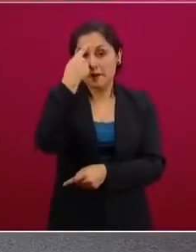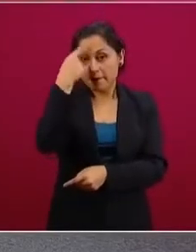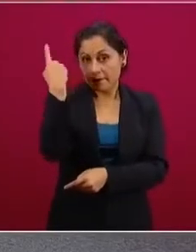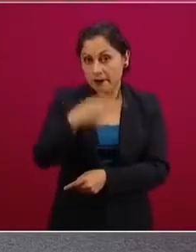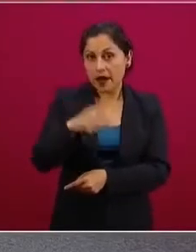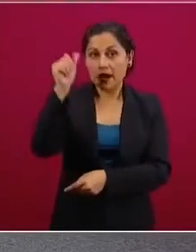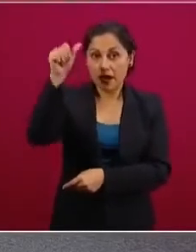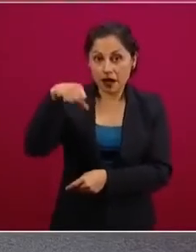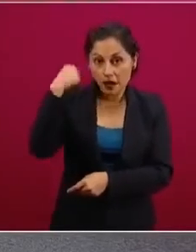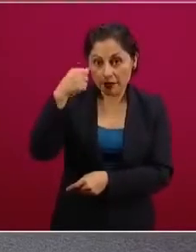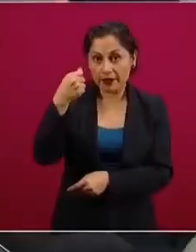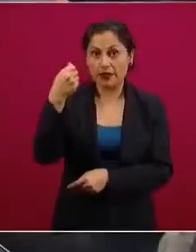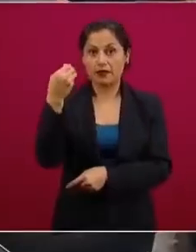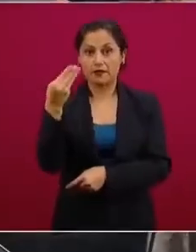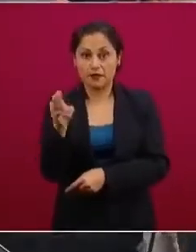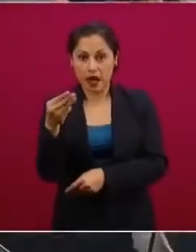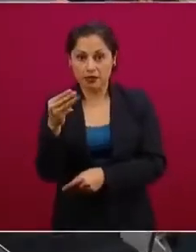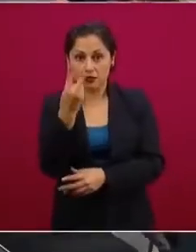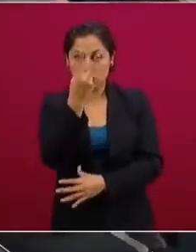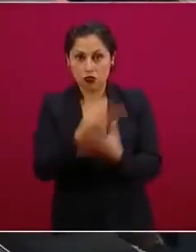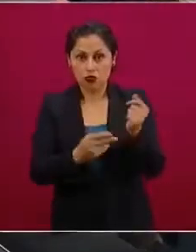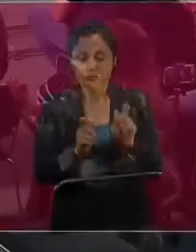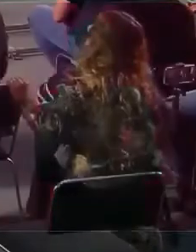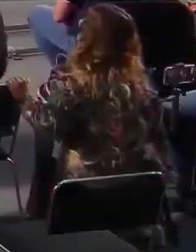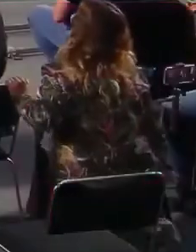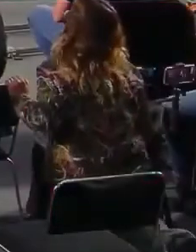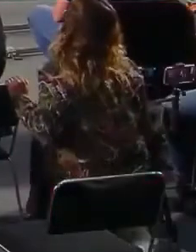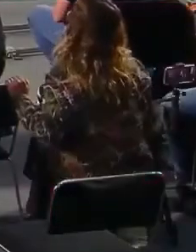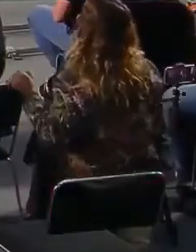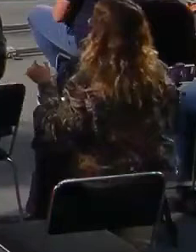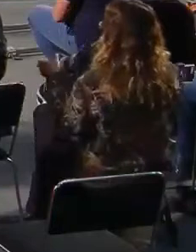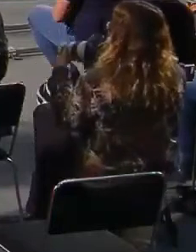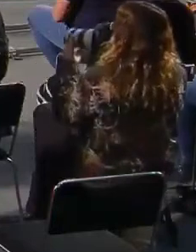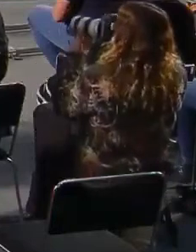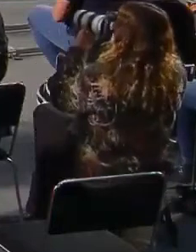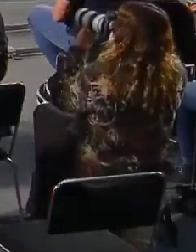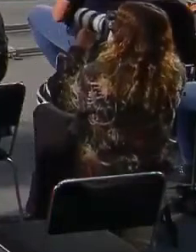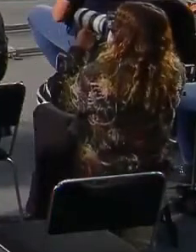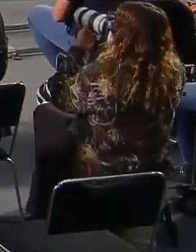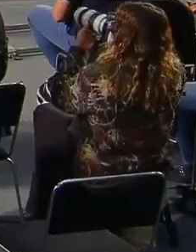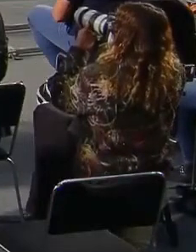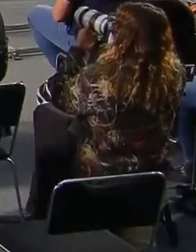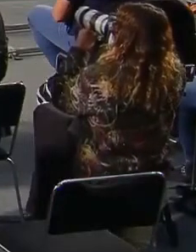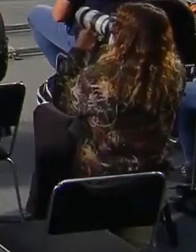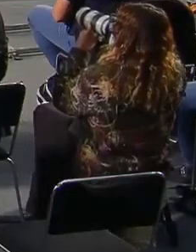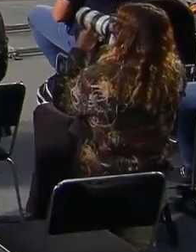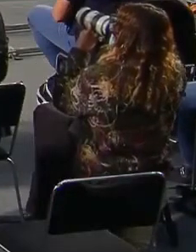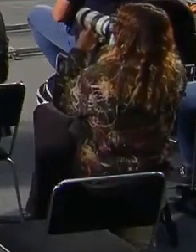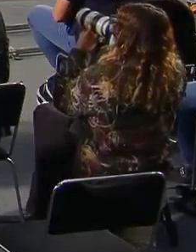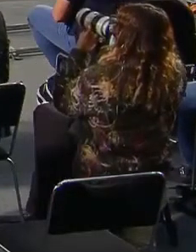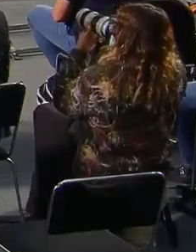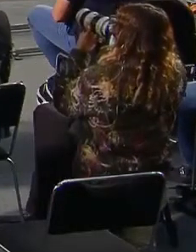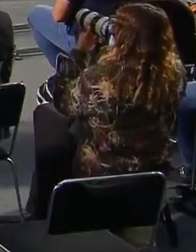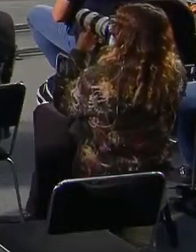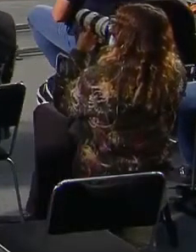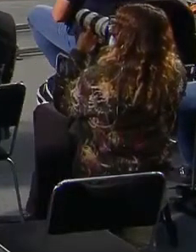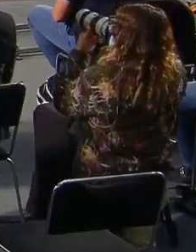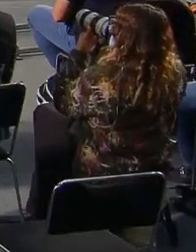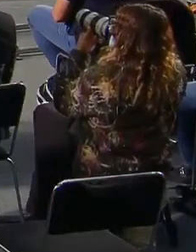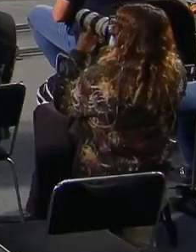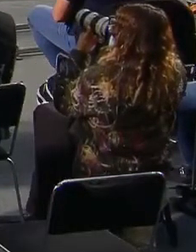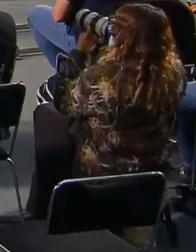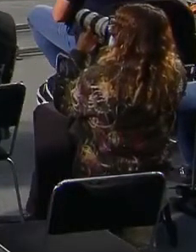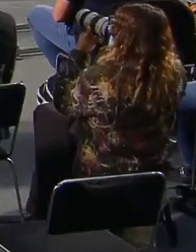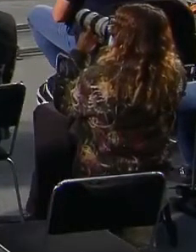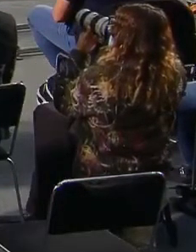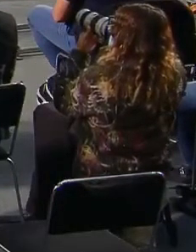¿Con qué intención? Pues que no tuvieran ellos que salir a buscar sus medicamentos, que pudiera hacerlo un